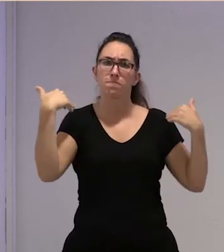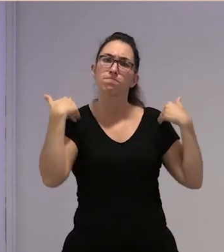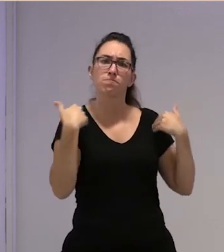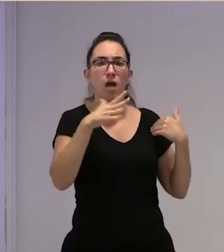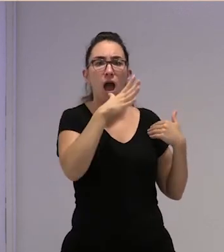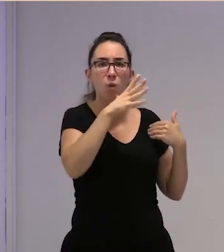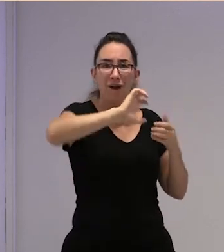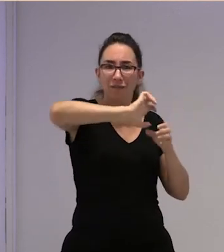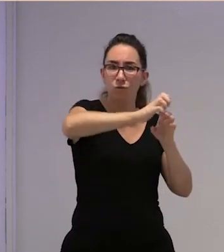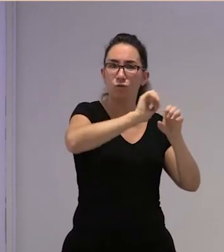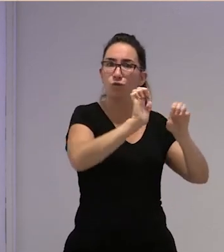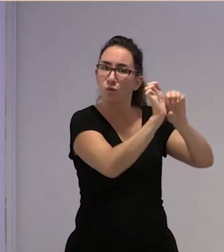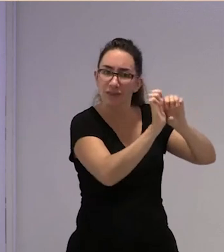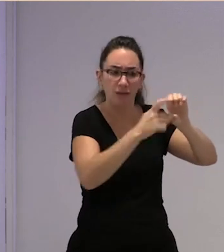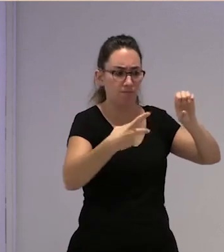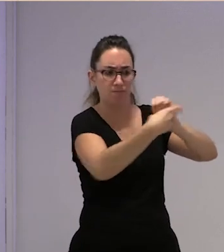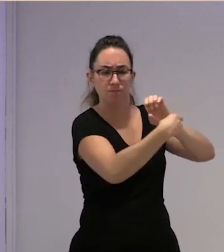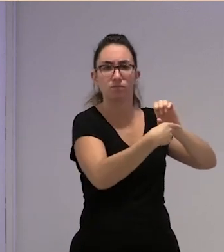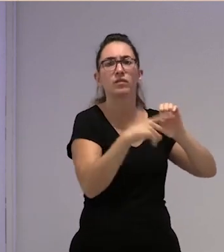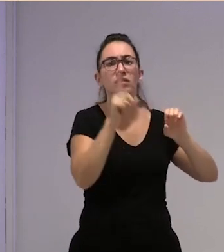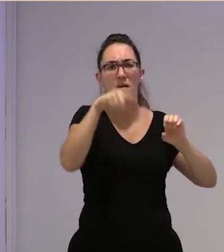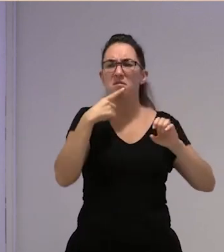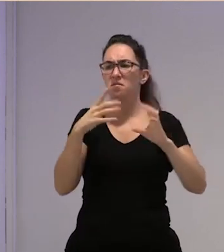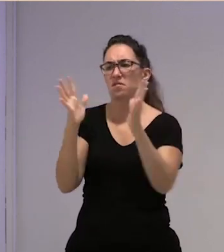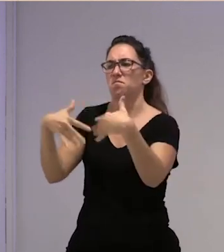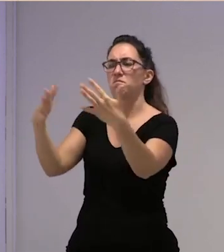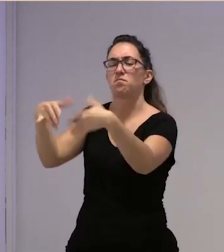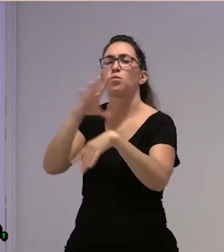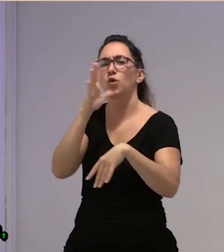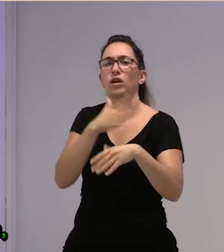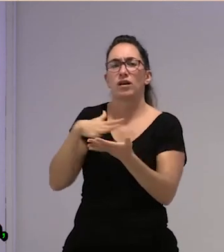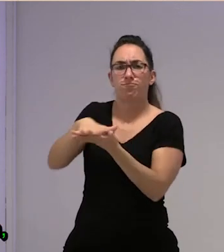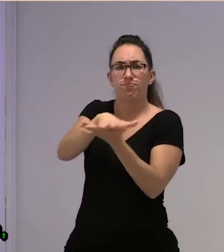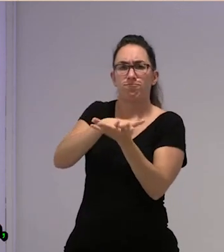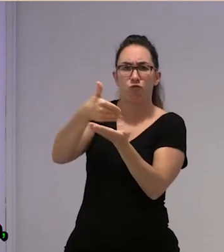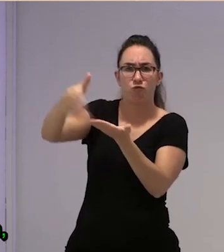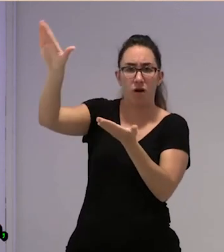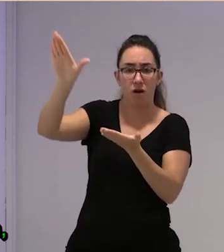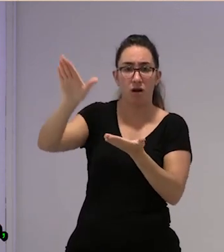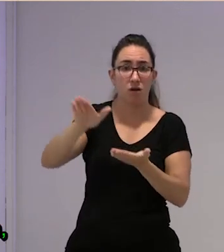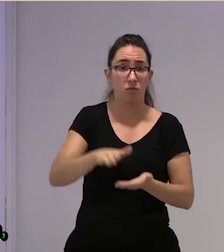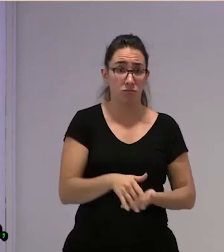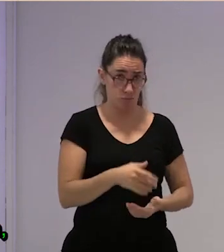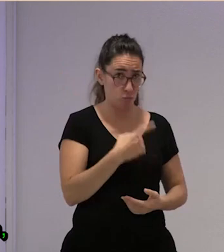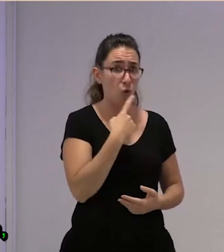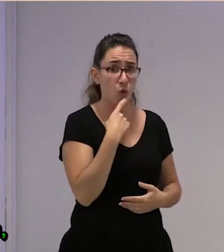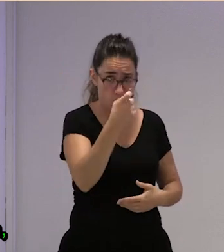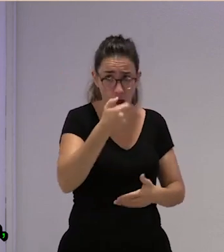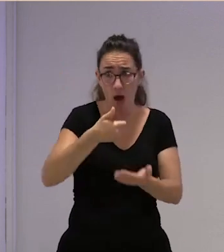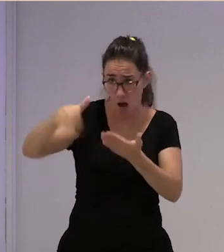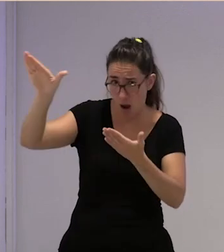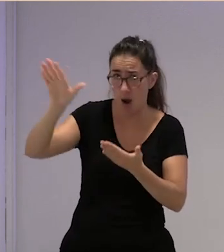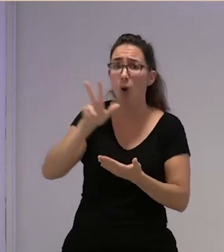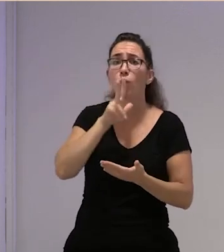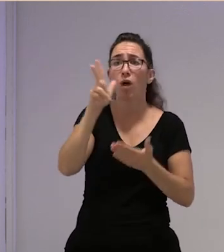y también está derribando la chabola porque dice que quiere quitar los asentamientos del pueblo ojalá se quitaran todos los asentamientos de la provincia